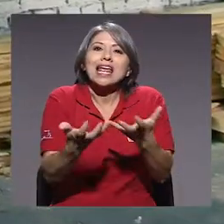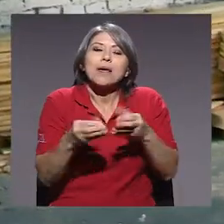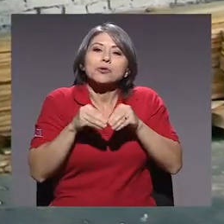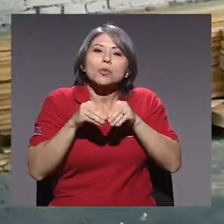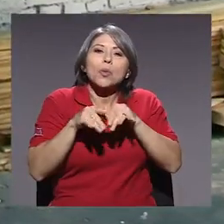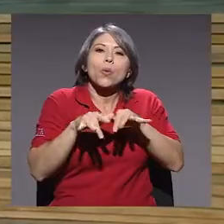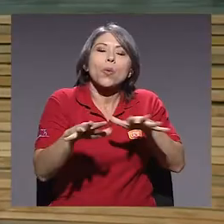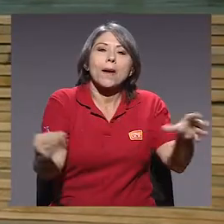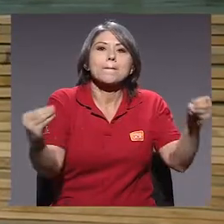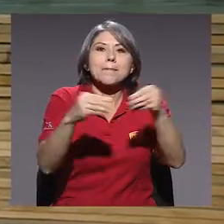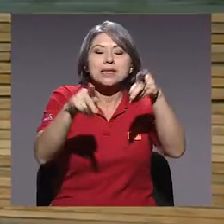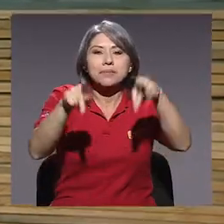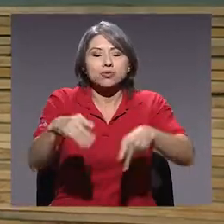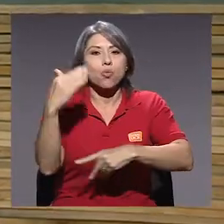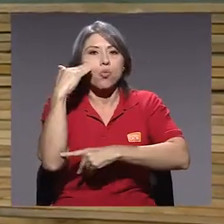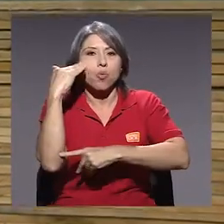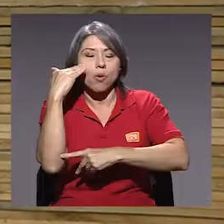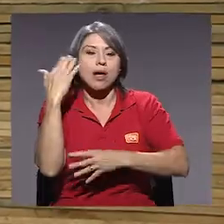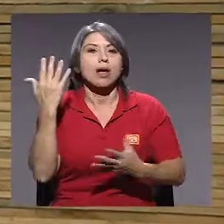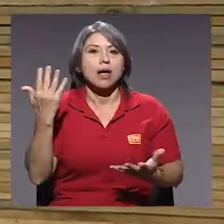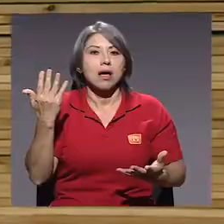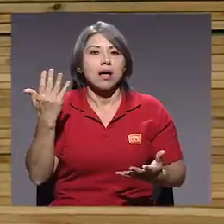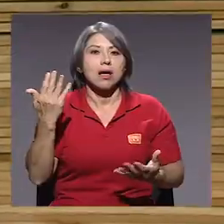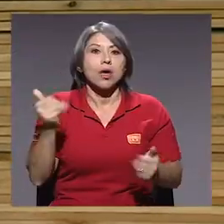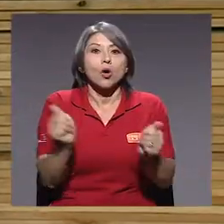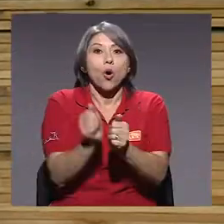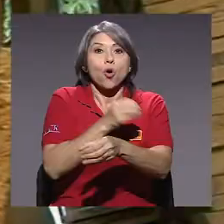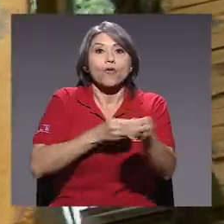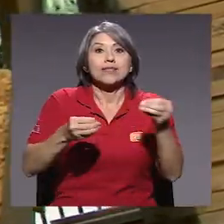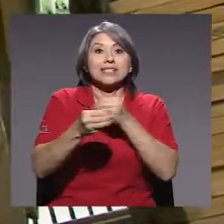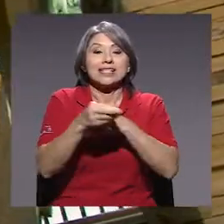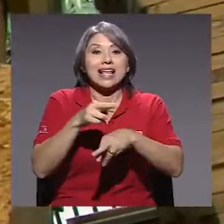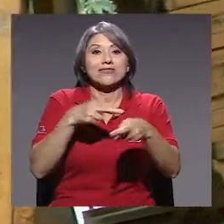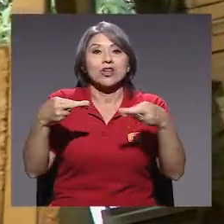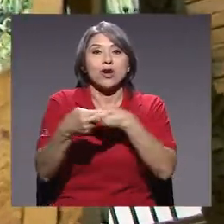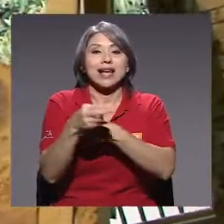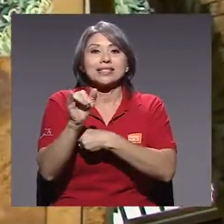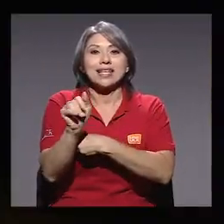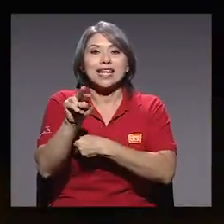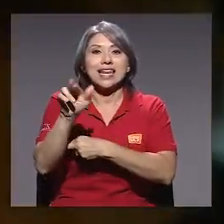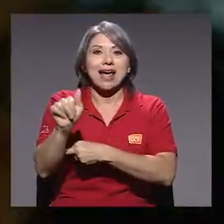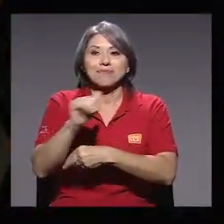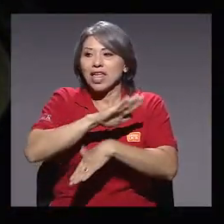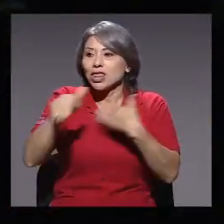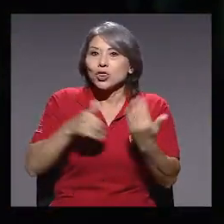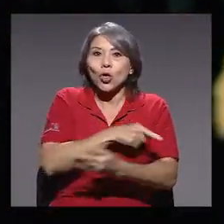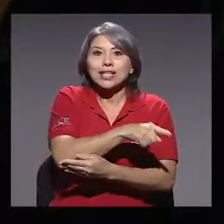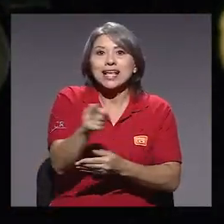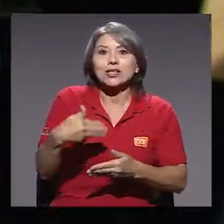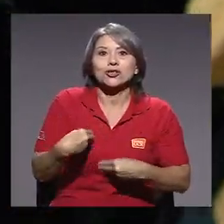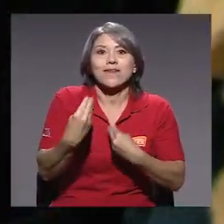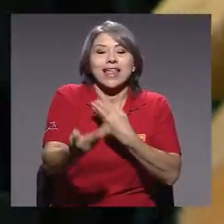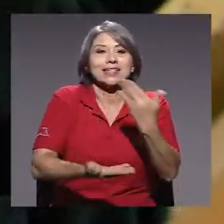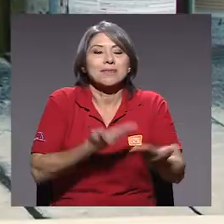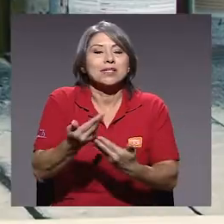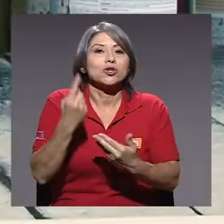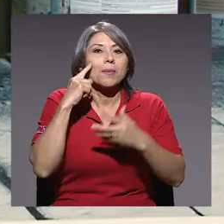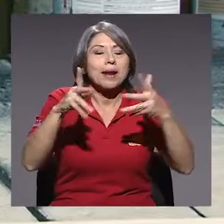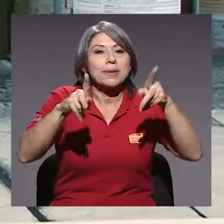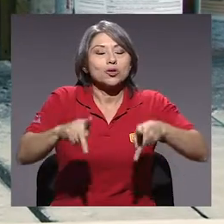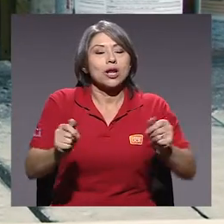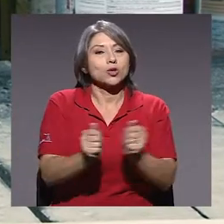para llegar a mucha más población. Entonces, con las oficinas regionales del INAH, que en todas se van a ofrecer servicios para las personas